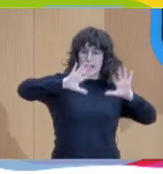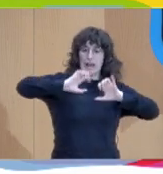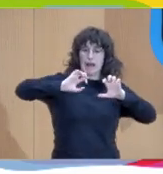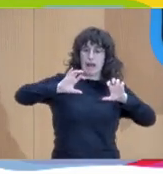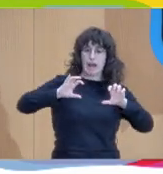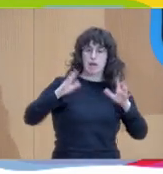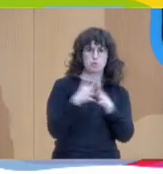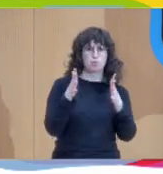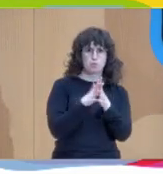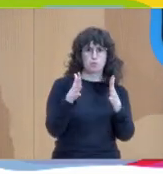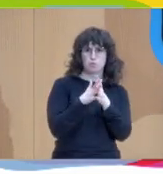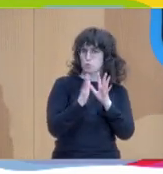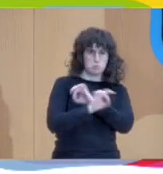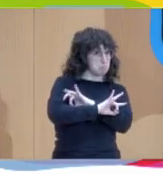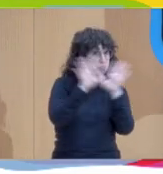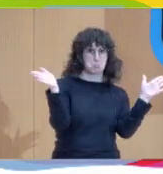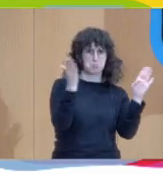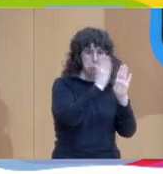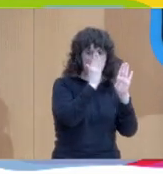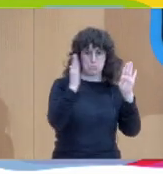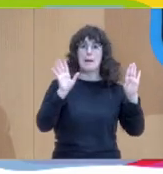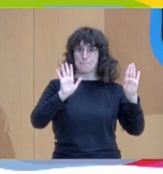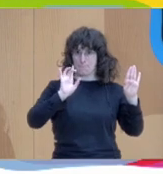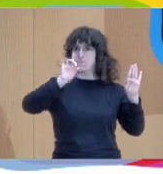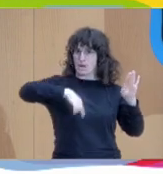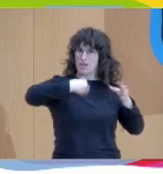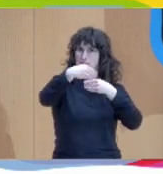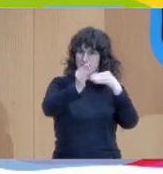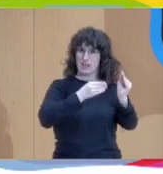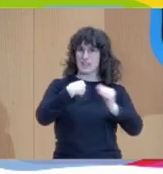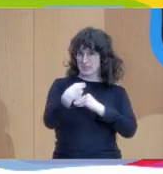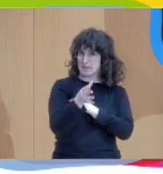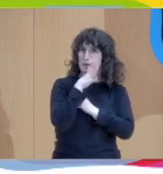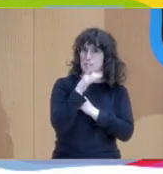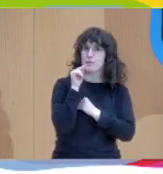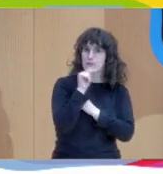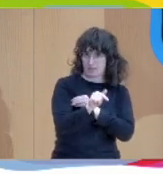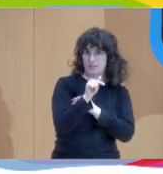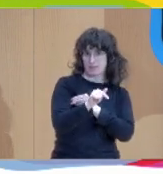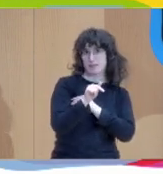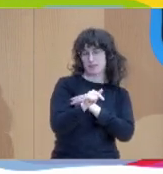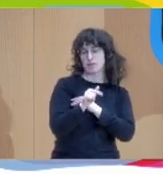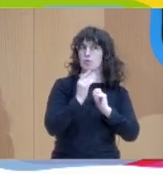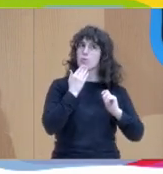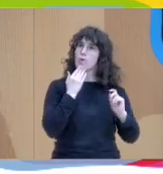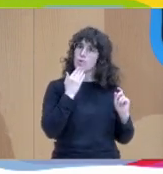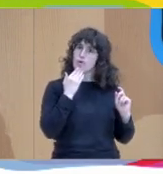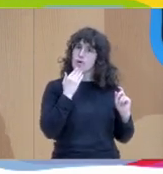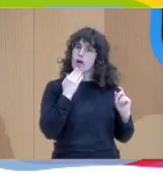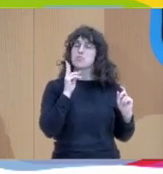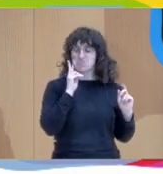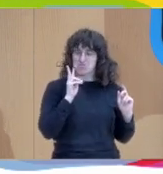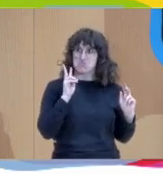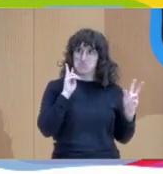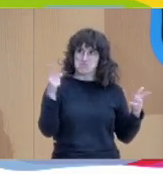que sean flexibles. Eso es lo que hace que las personas tengan la certeza de que son escuchadas